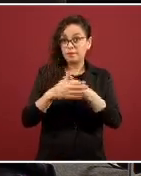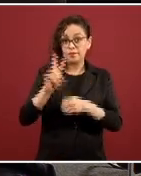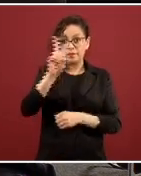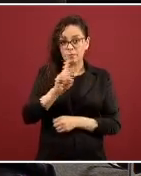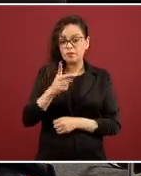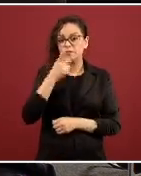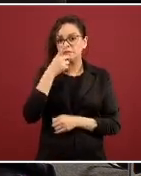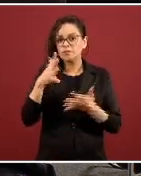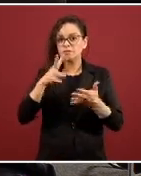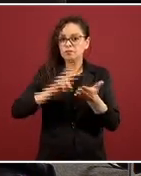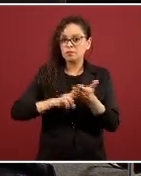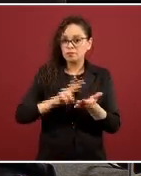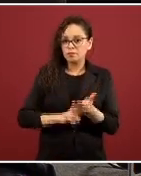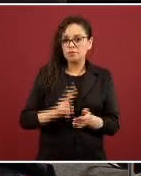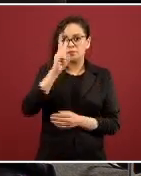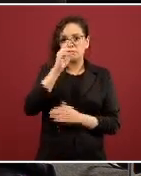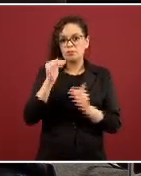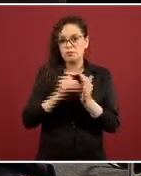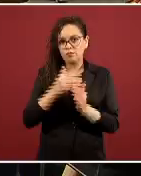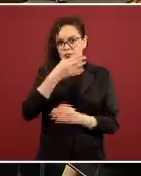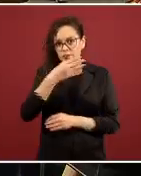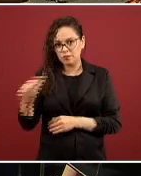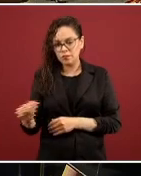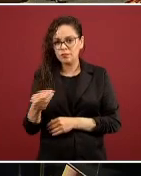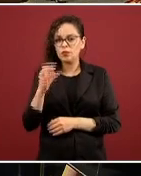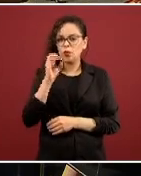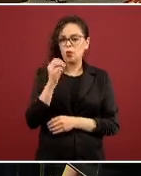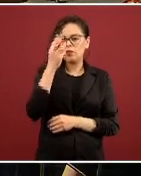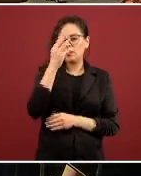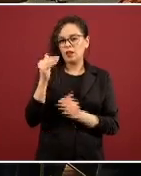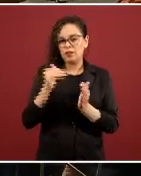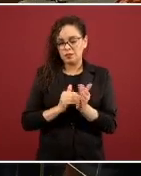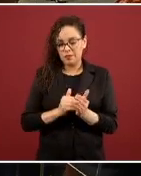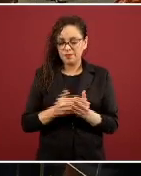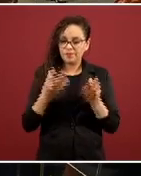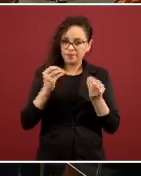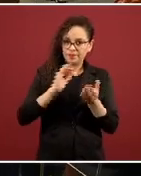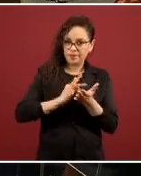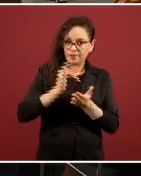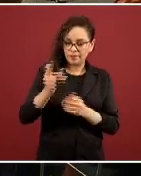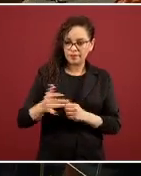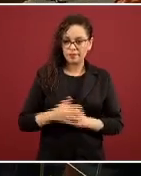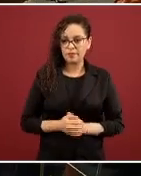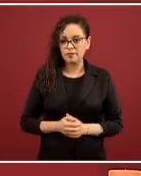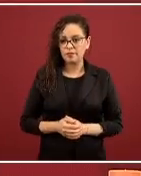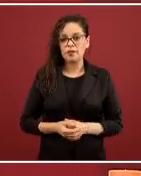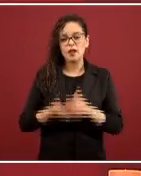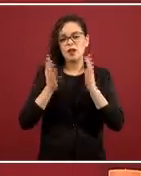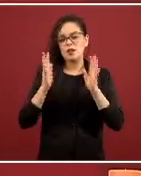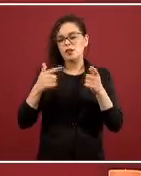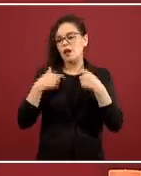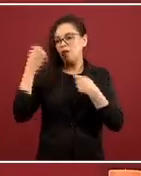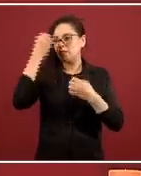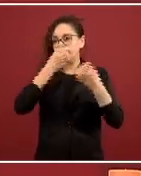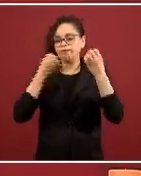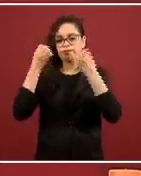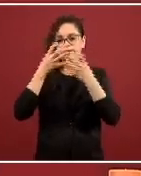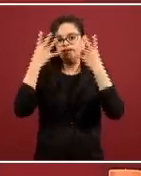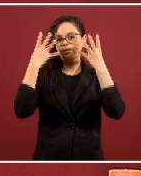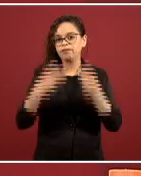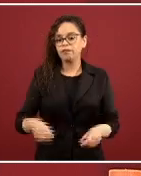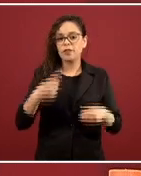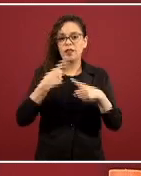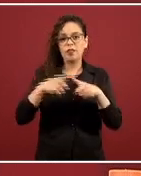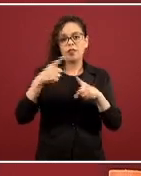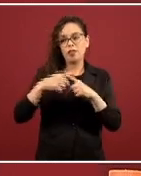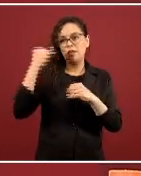mil quinientos y tres mil pesos. Gracias. Muchas gracias. Se han evaluado múltiples prototipos. Y ha habido